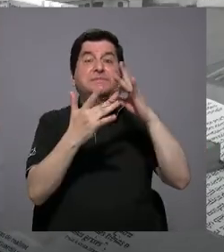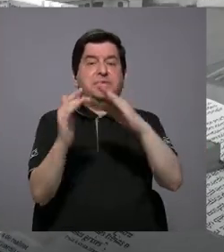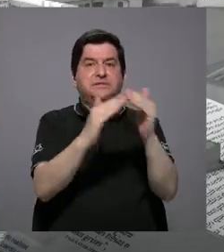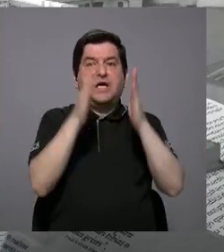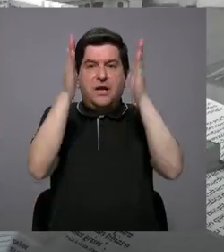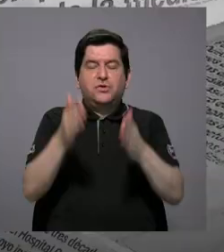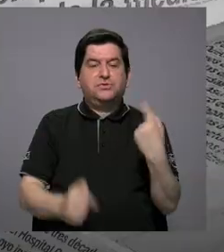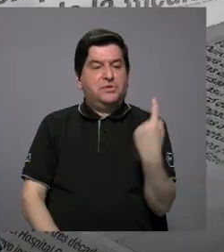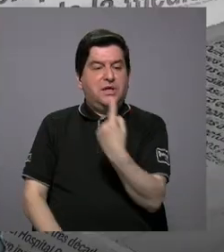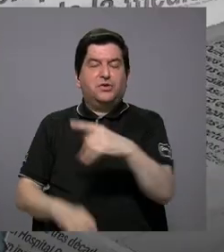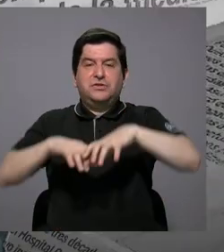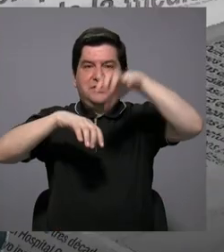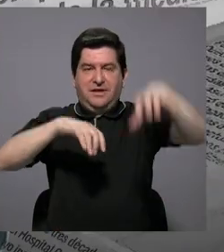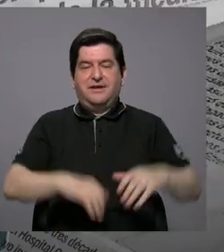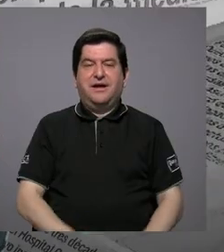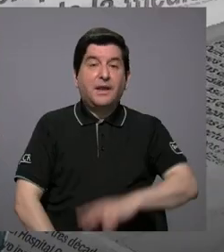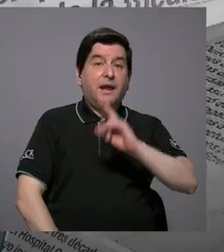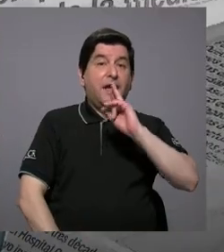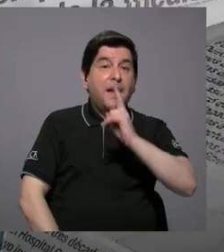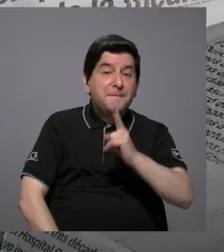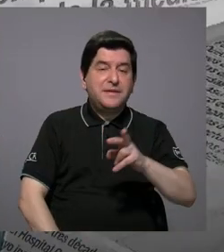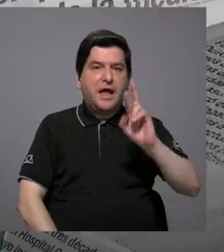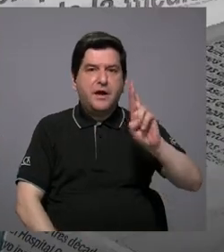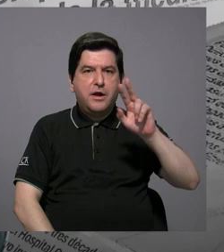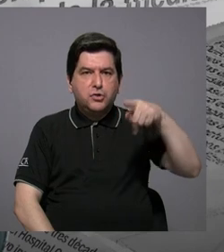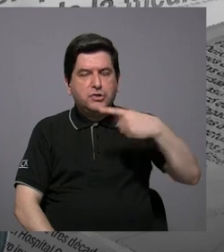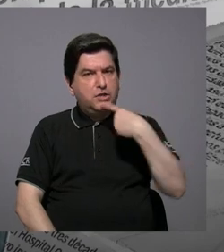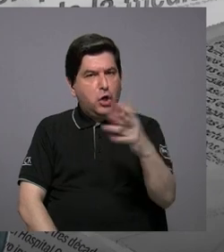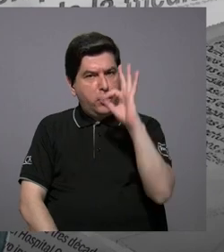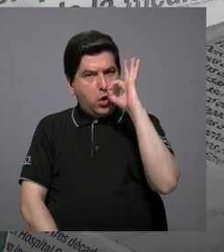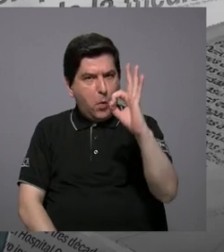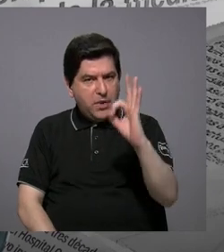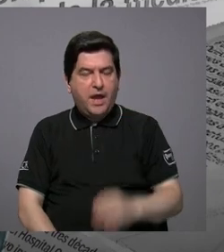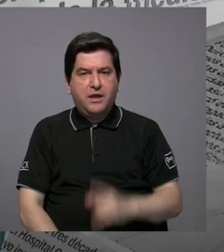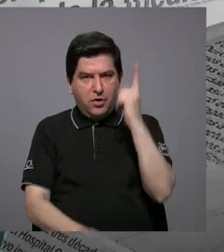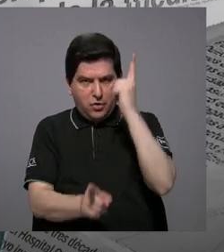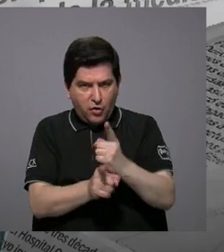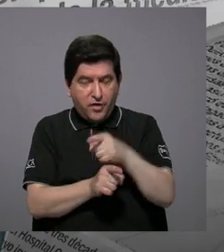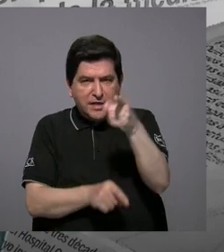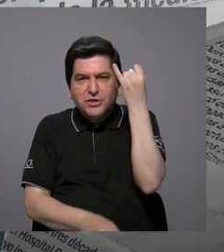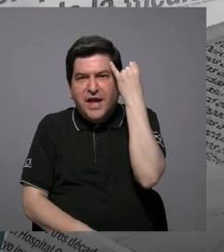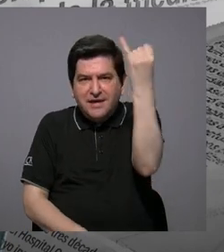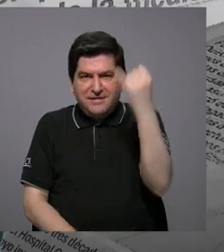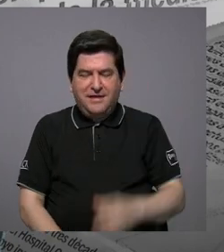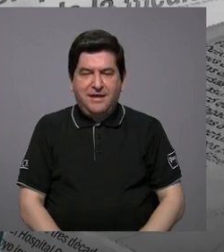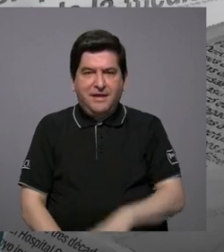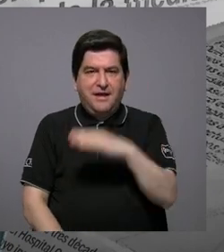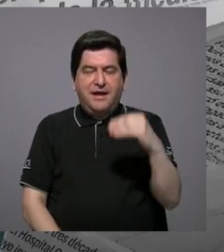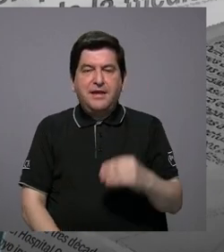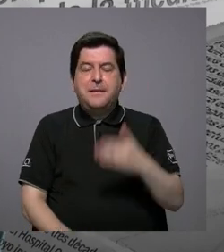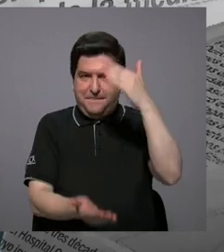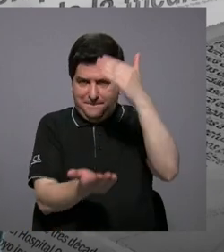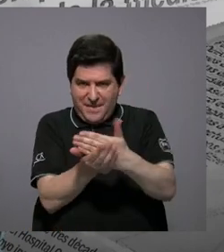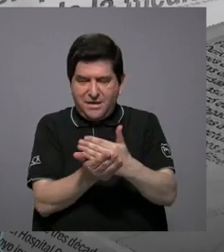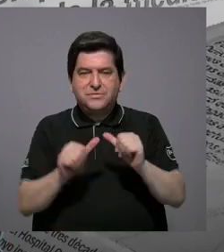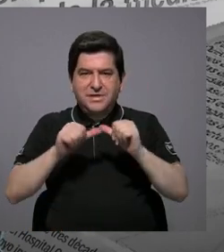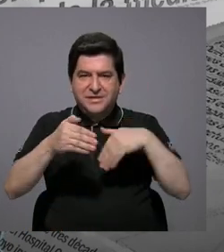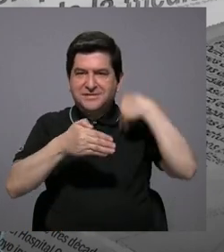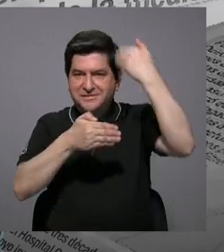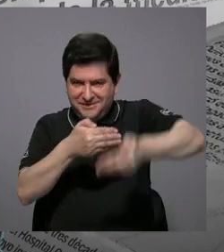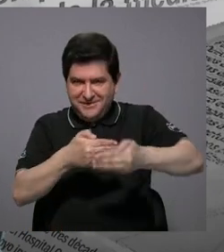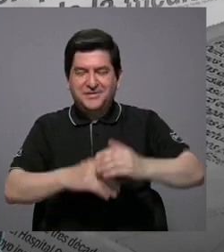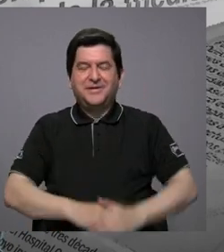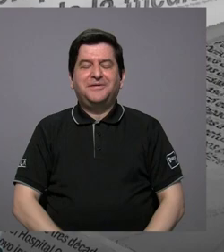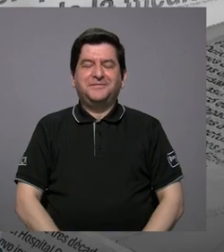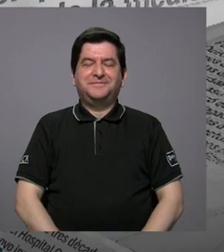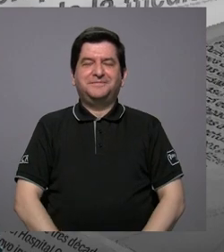ciudadanos de cada cantón. En realidad, don Rosendo lo dijo mucho mejor, efectivamente nos quedamos con eso y vamos a una